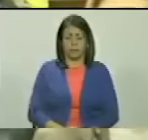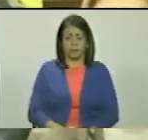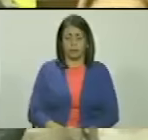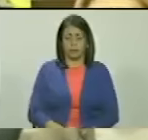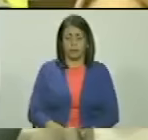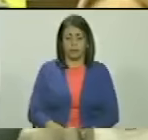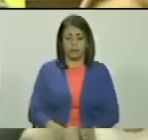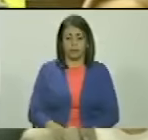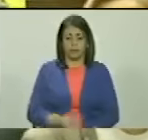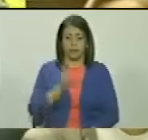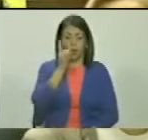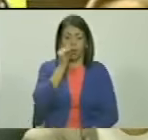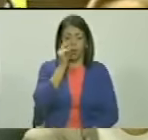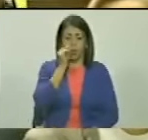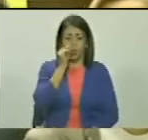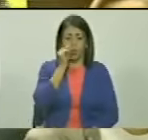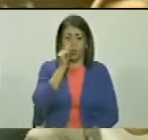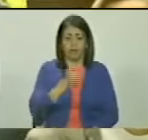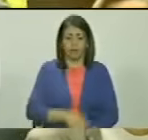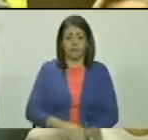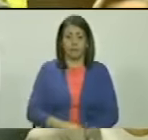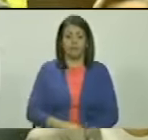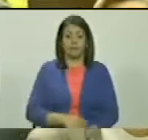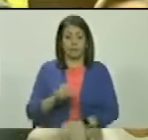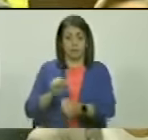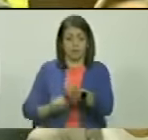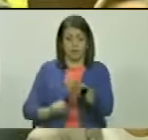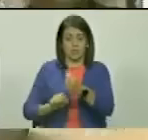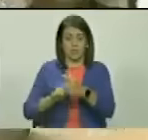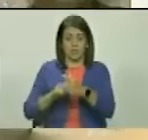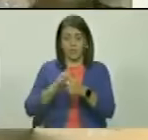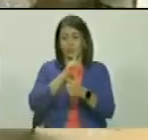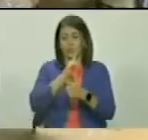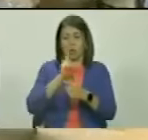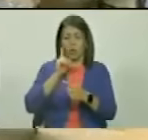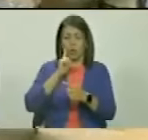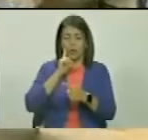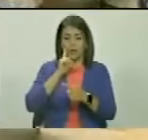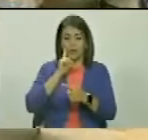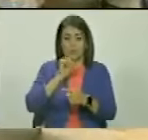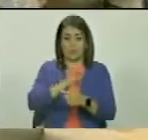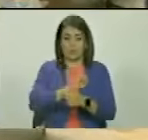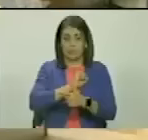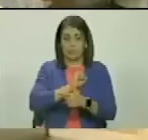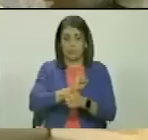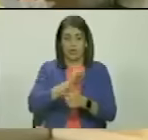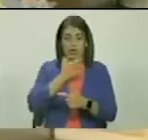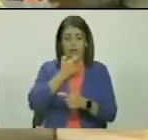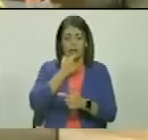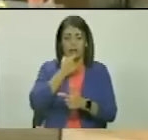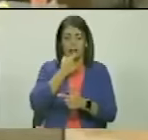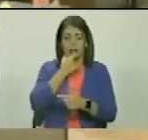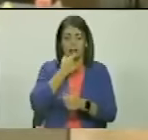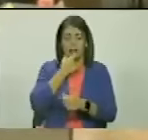hombre que se ganó el apodo del terror de los ingleses.